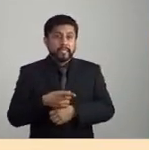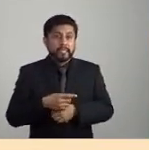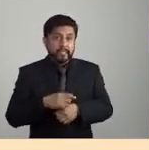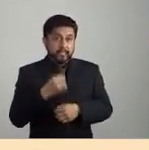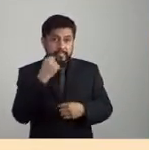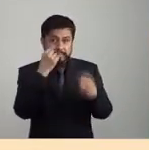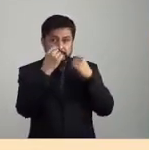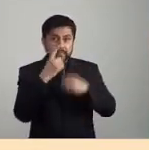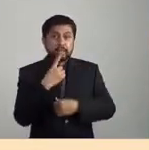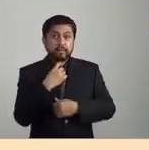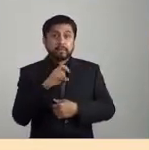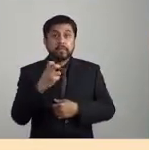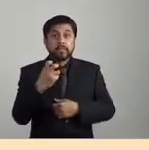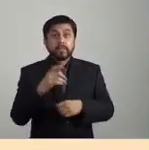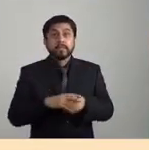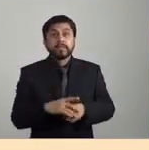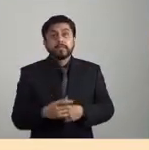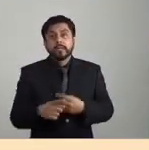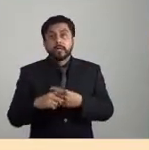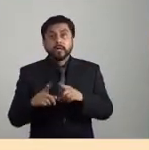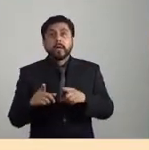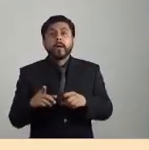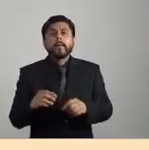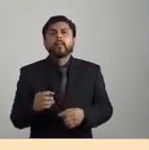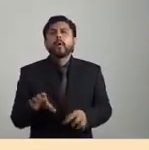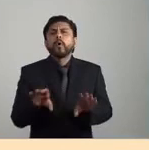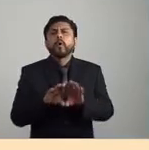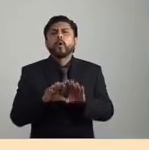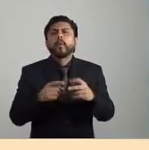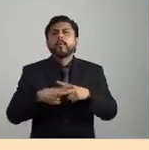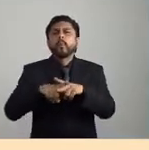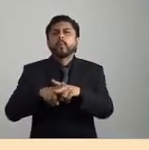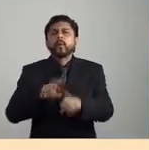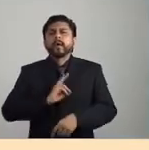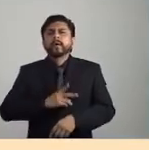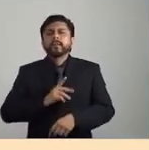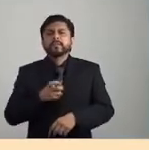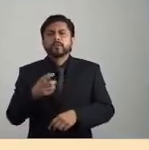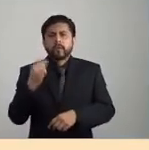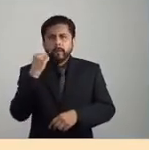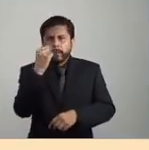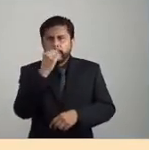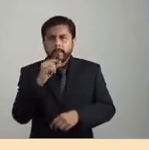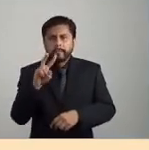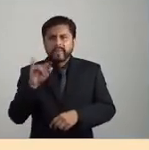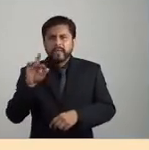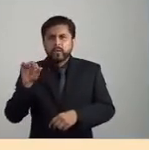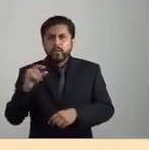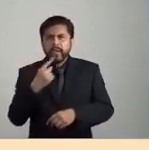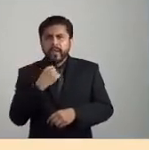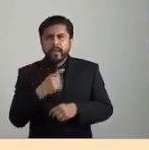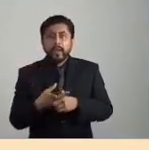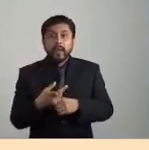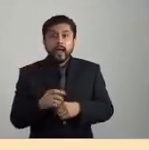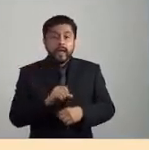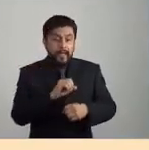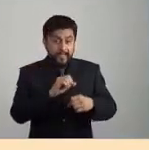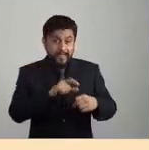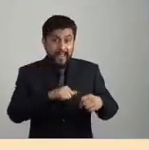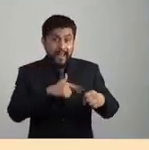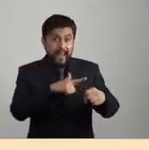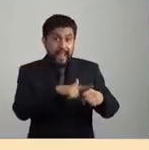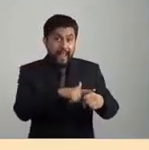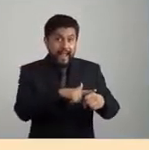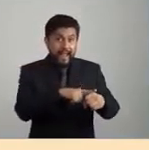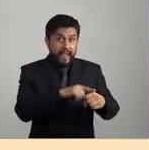normalmente que habían saltado de animales ya los humanos, y la devastación de estas poblaciones. Eso también sucede en la historia